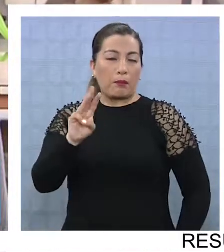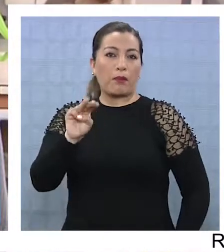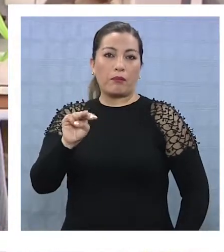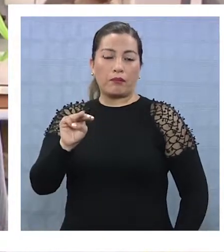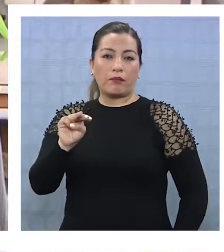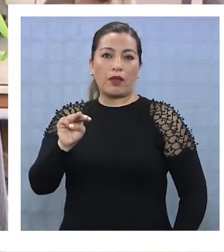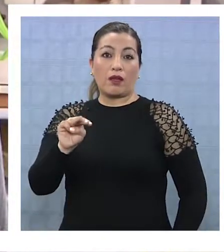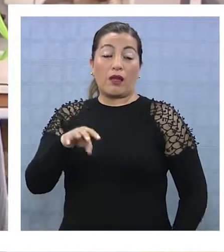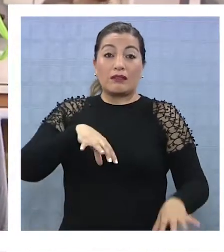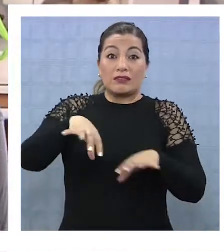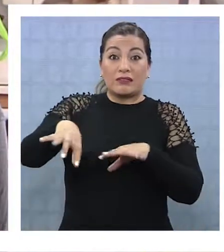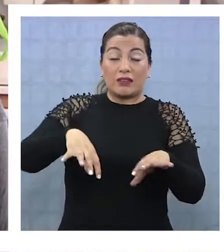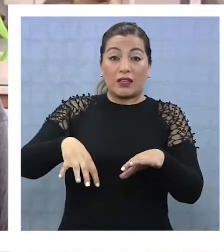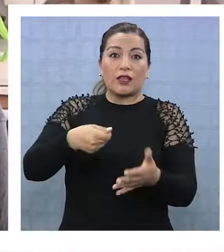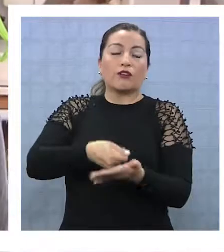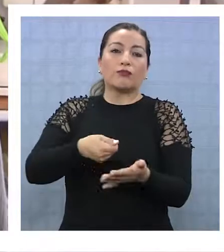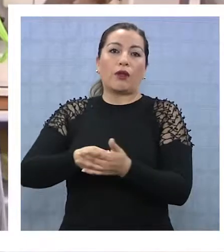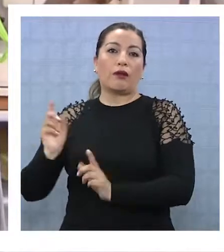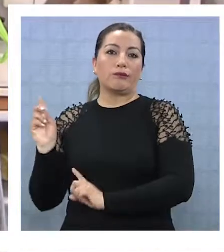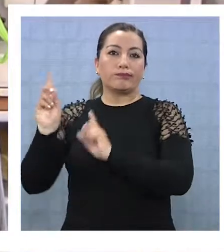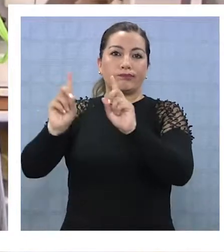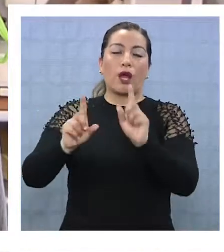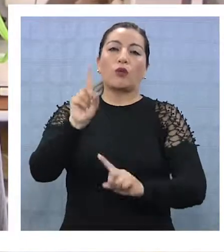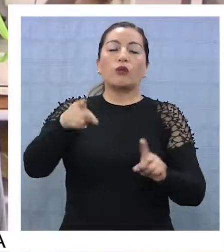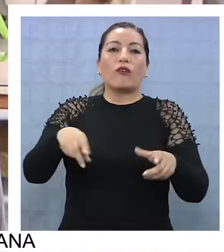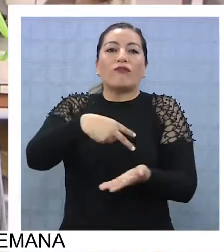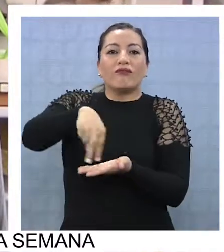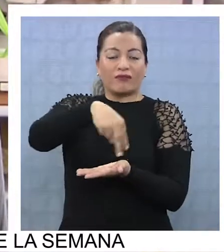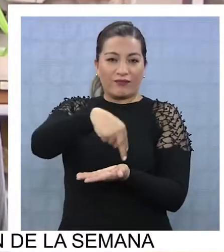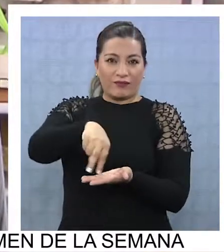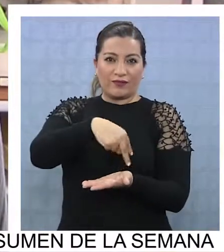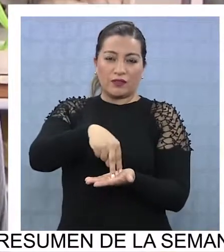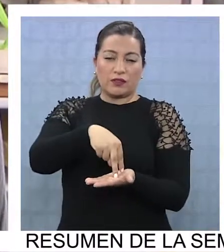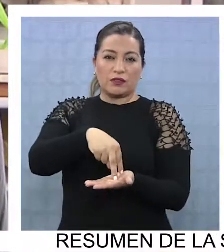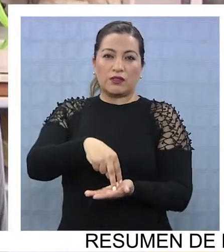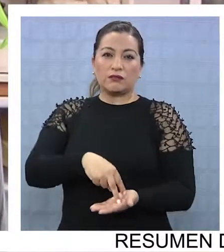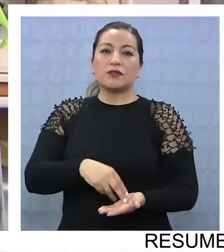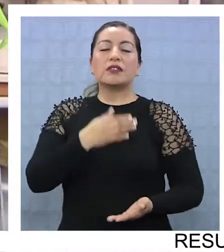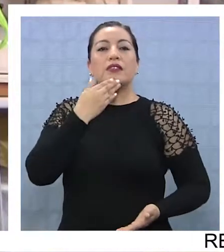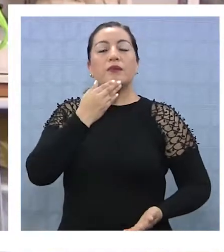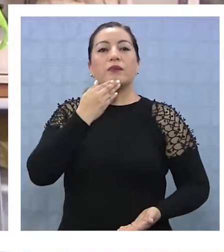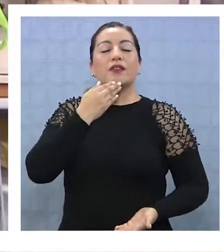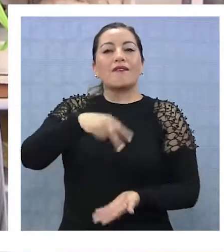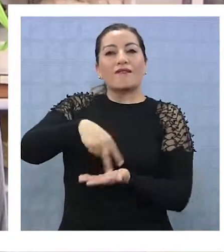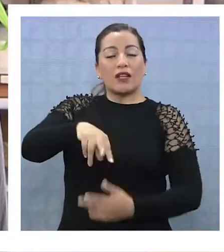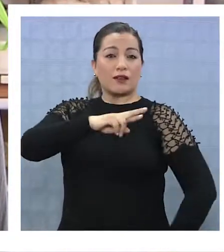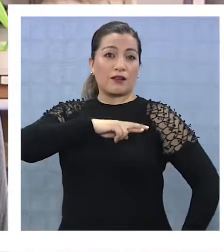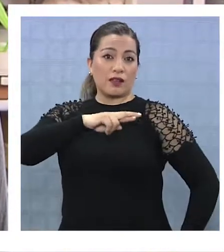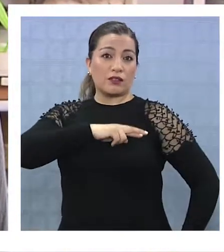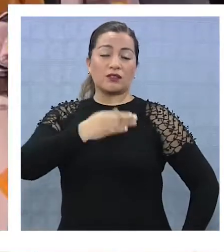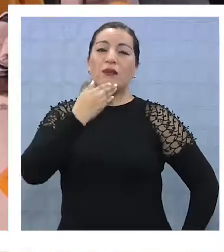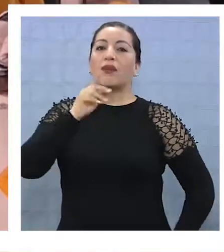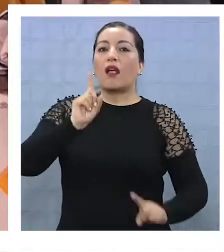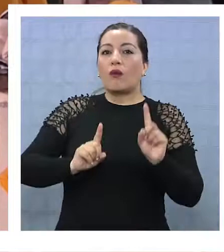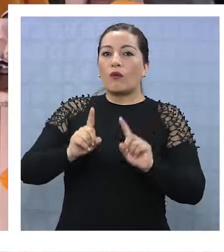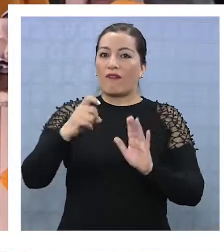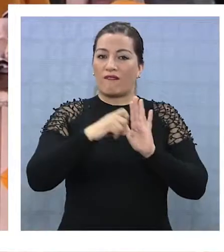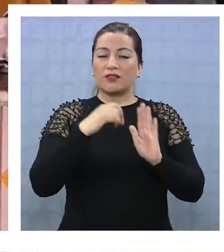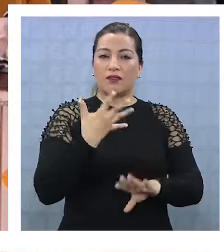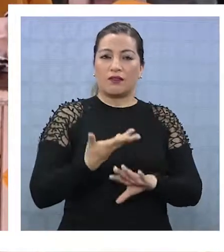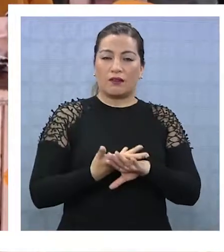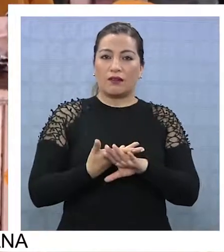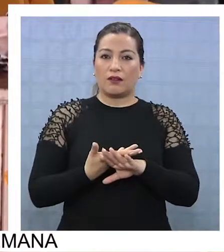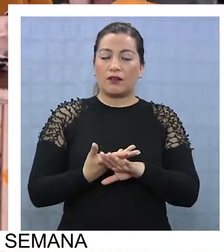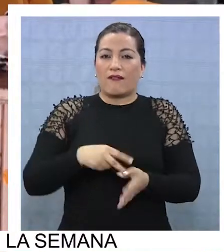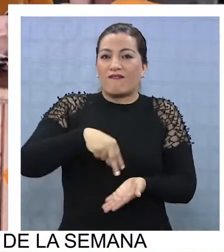apoderados las actividades que tienen, por ejemplo, los bailes, puede ser también los bailes religiosos, en temporada